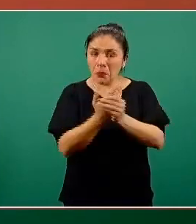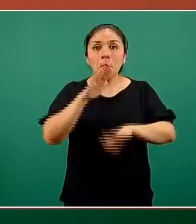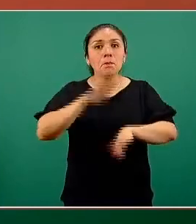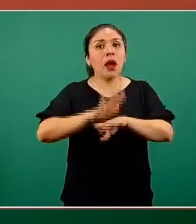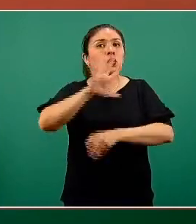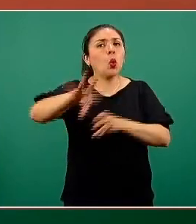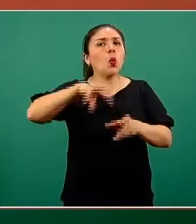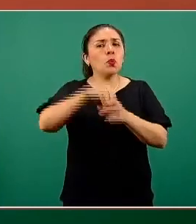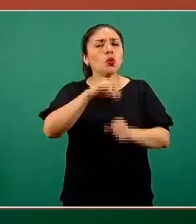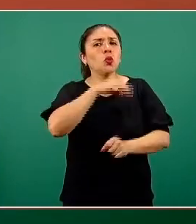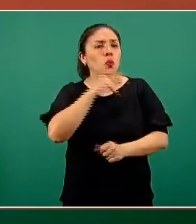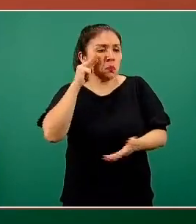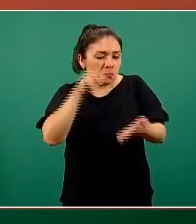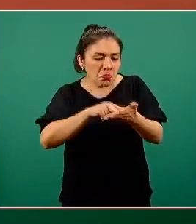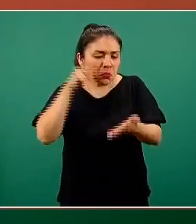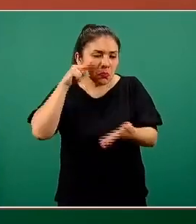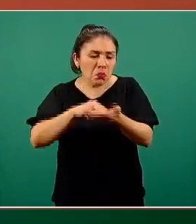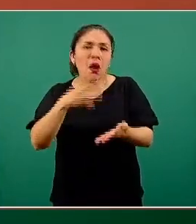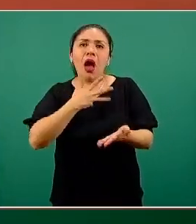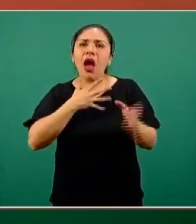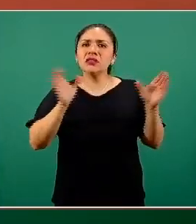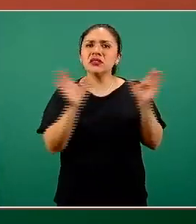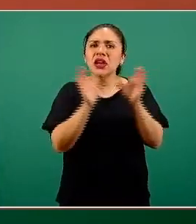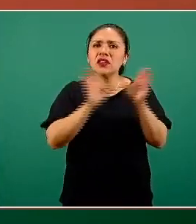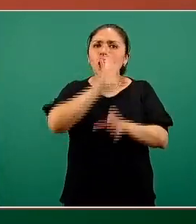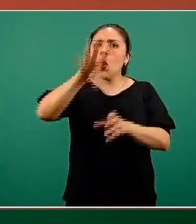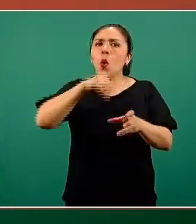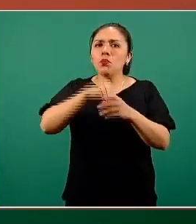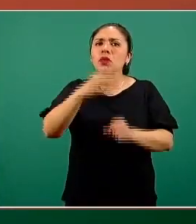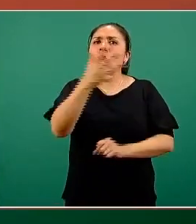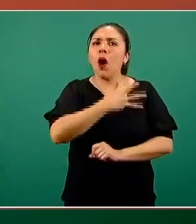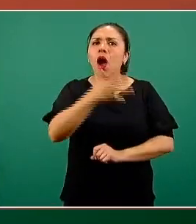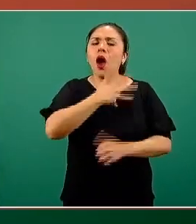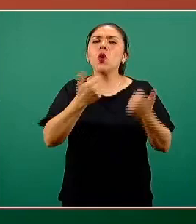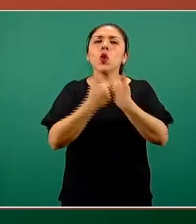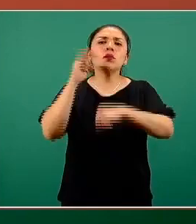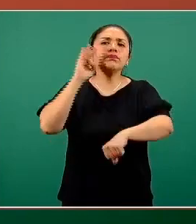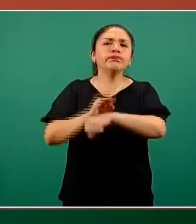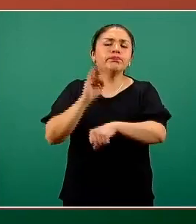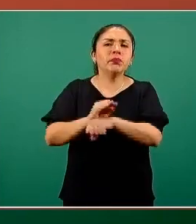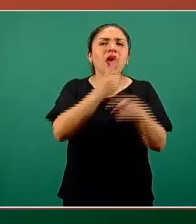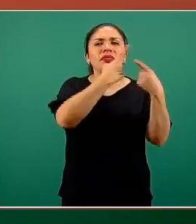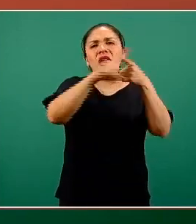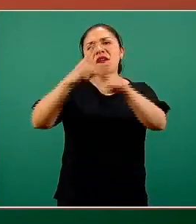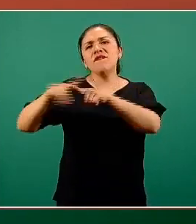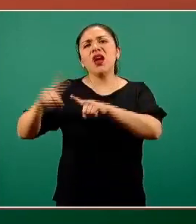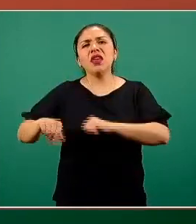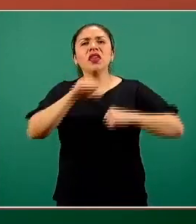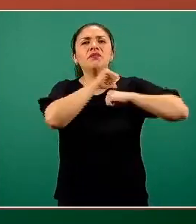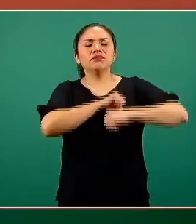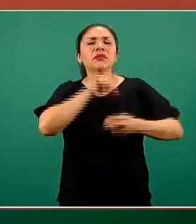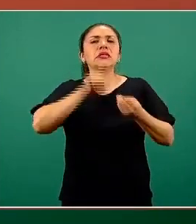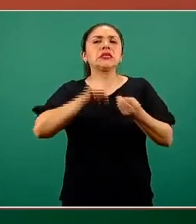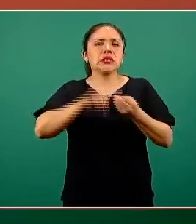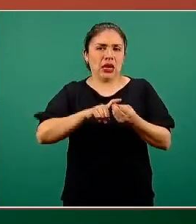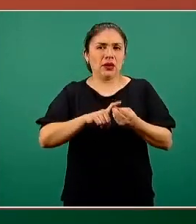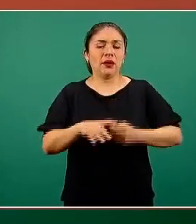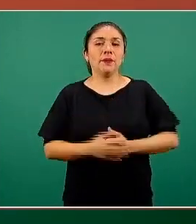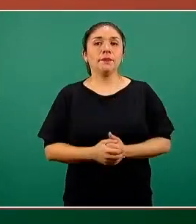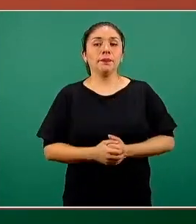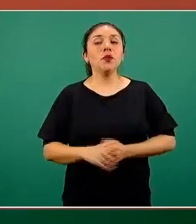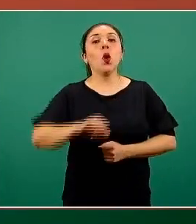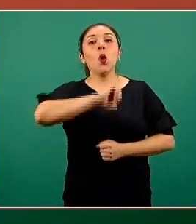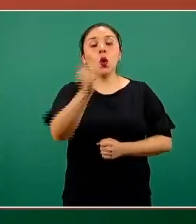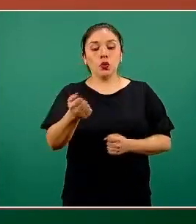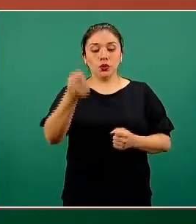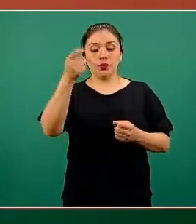en donde hemos podido ver todos estos certificados y el respaldo de las distintas autoridades competentes. Por